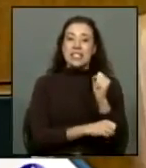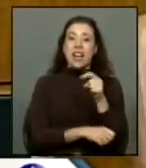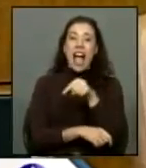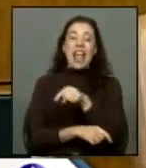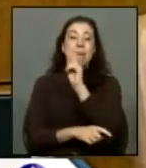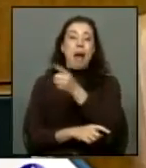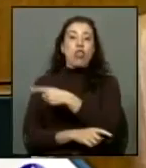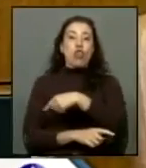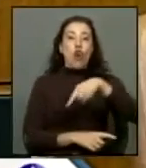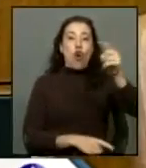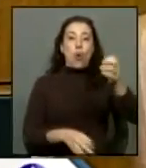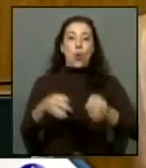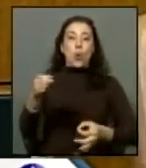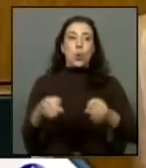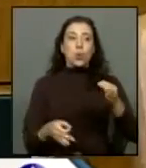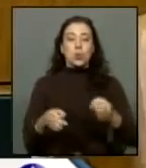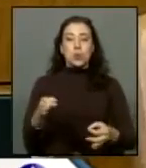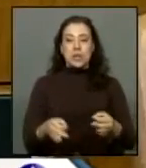mandó la justicia